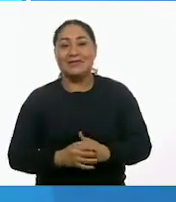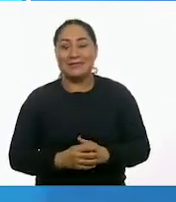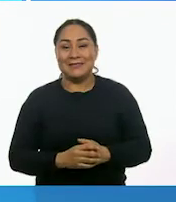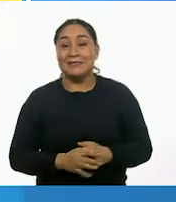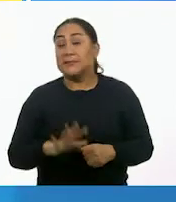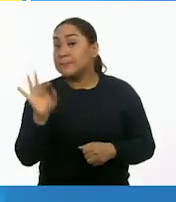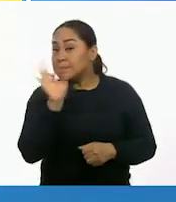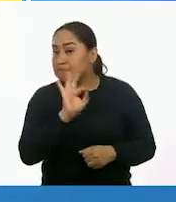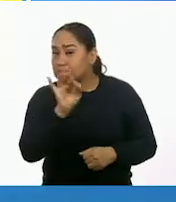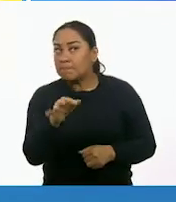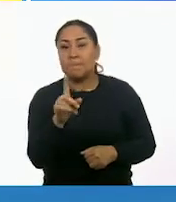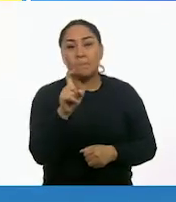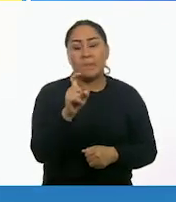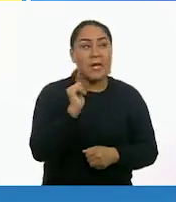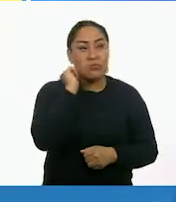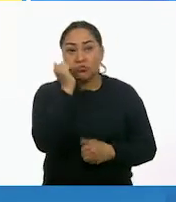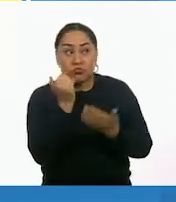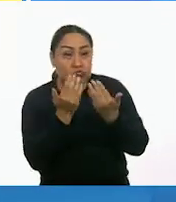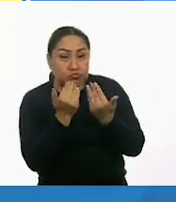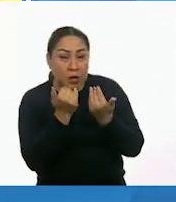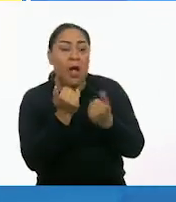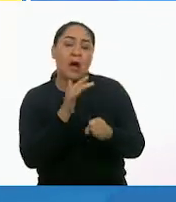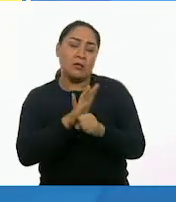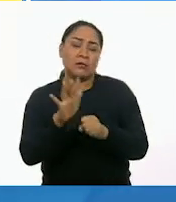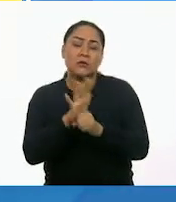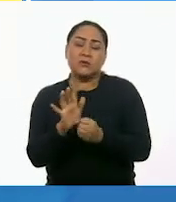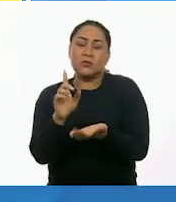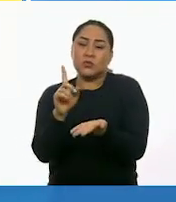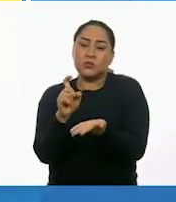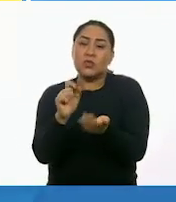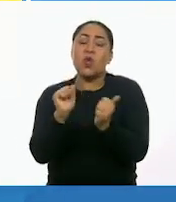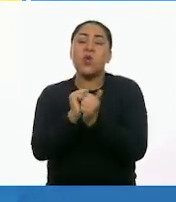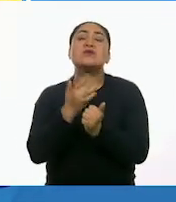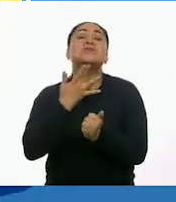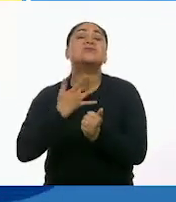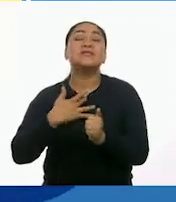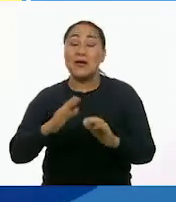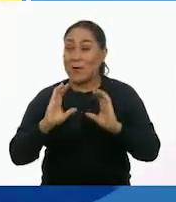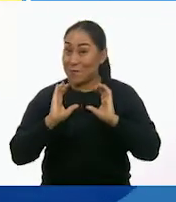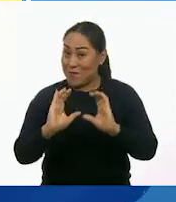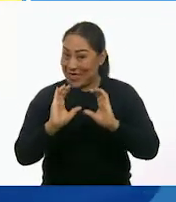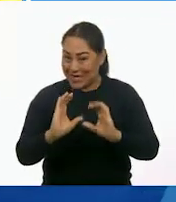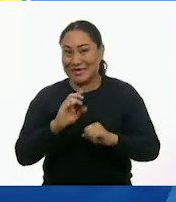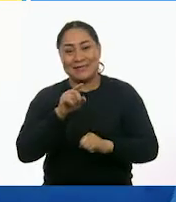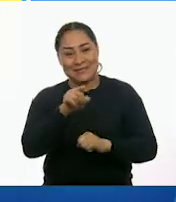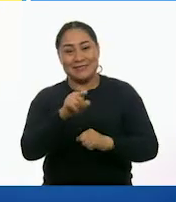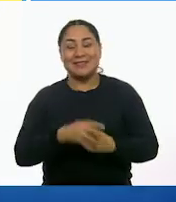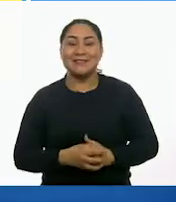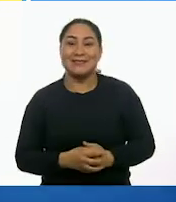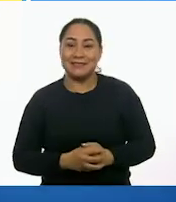Si no tienes agua y jabón, usa desinfectantes a base de alcohol. ¡Cuídate!